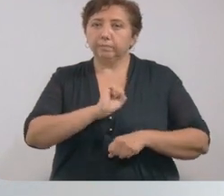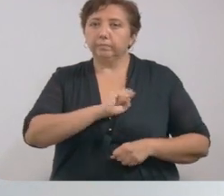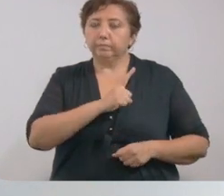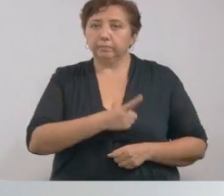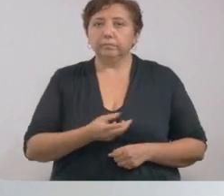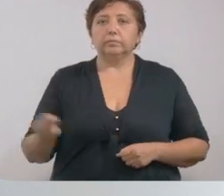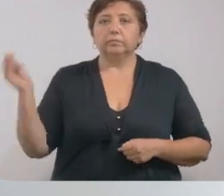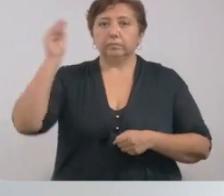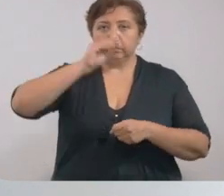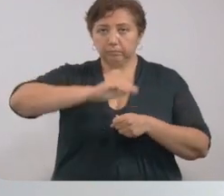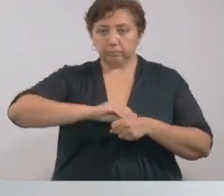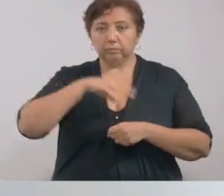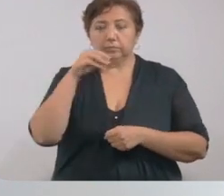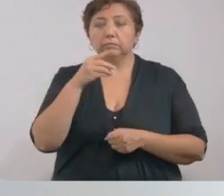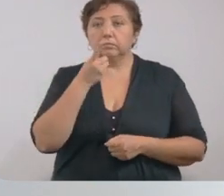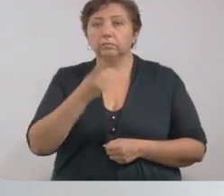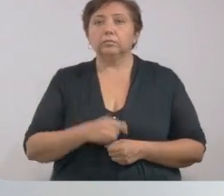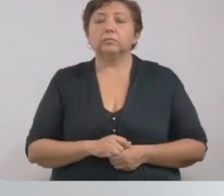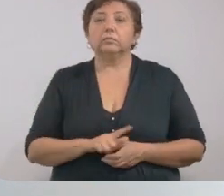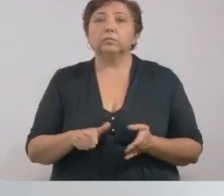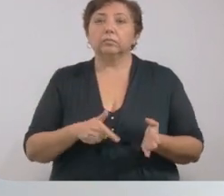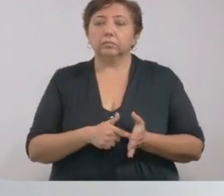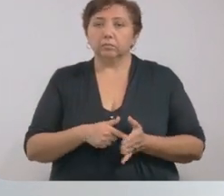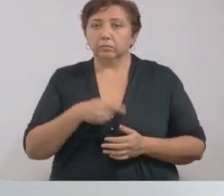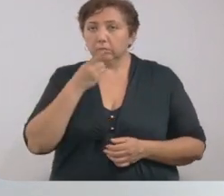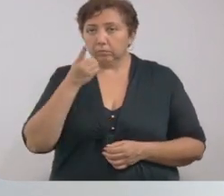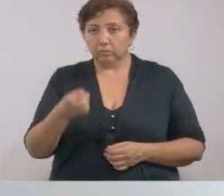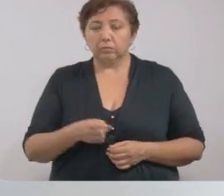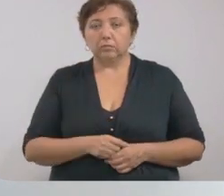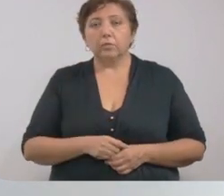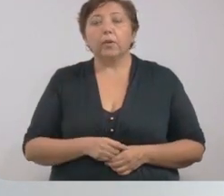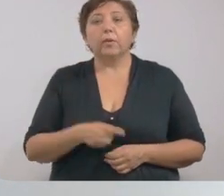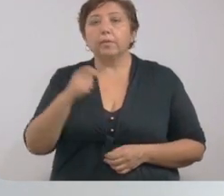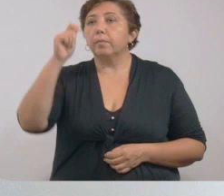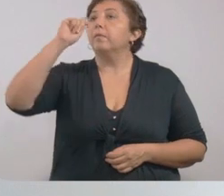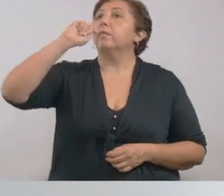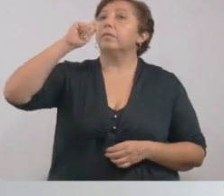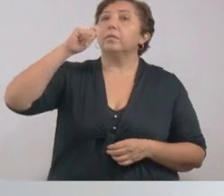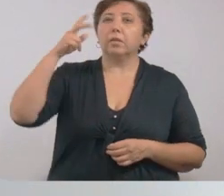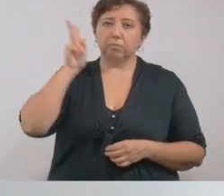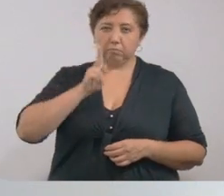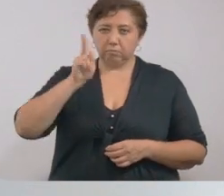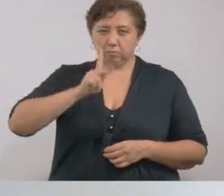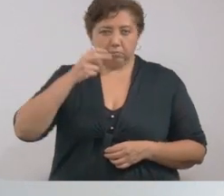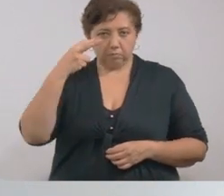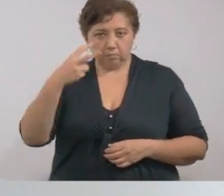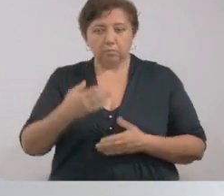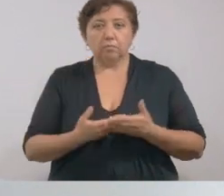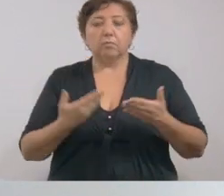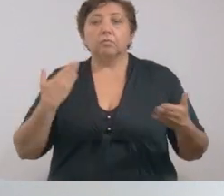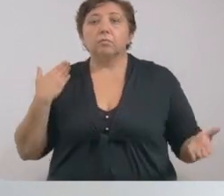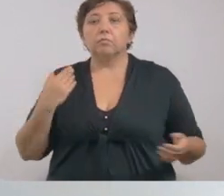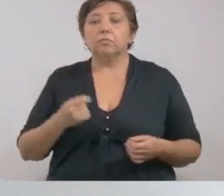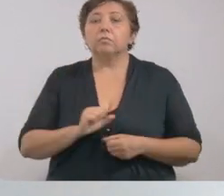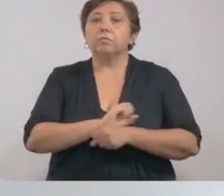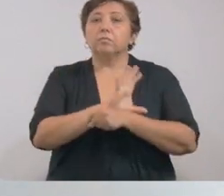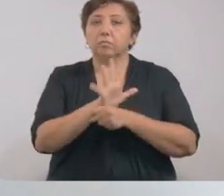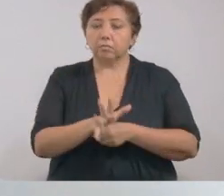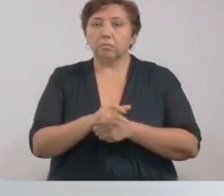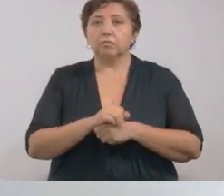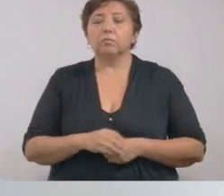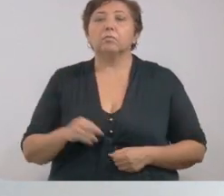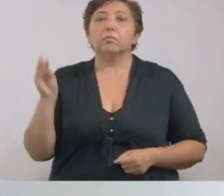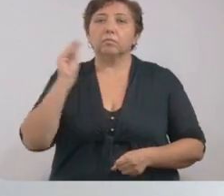Salud se sumarían la instalación de módulos itinerantes para la toma de muestras para detección oportuna de coronavirus